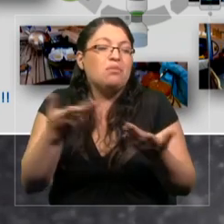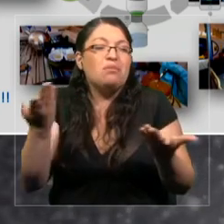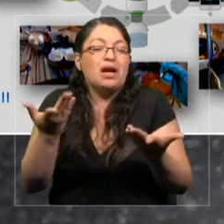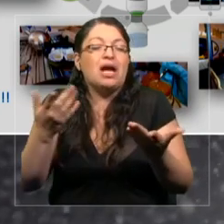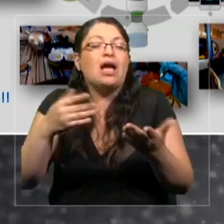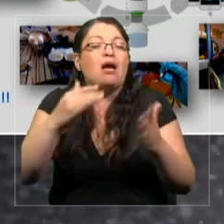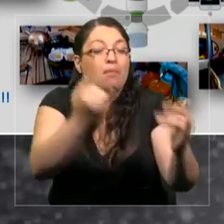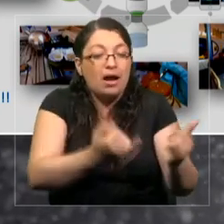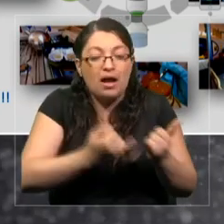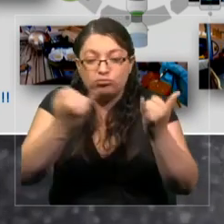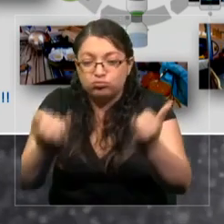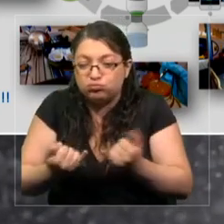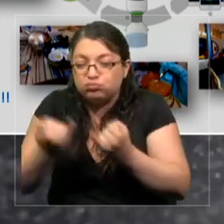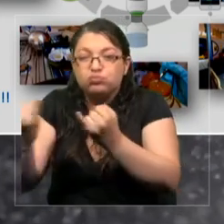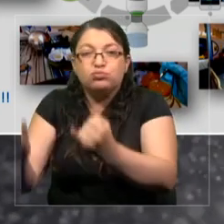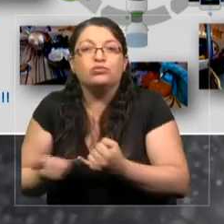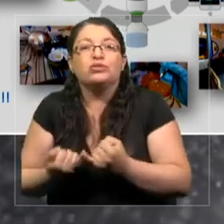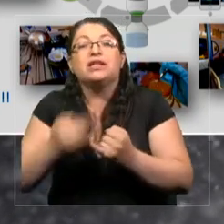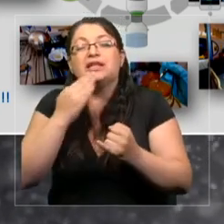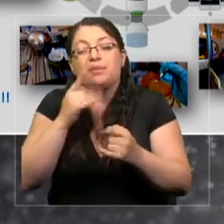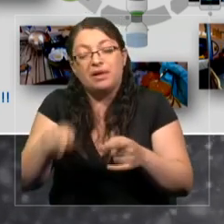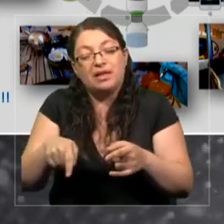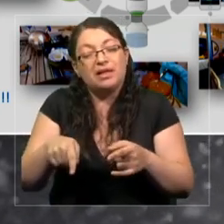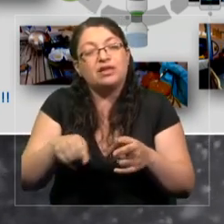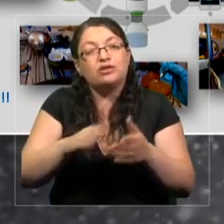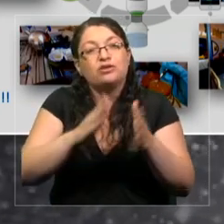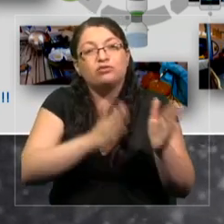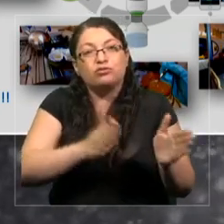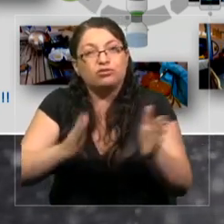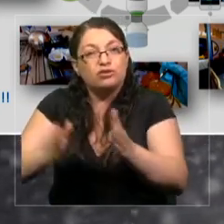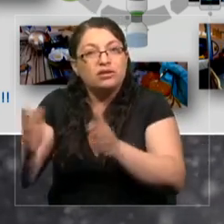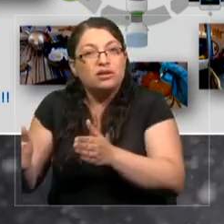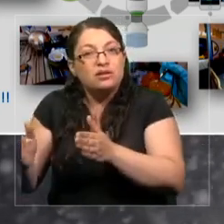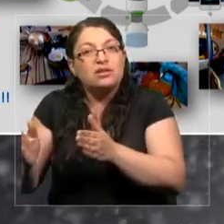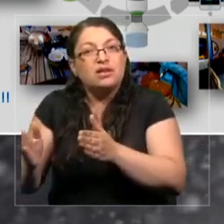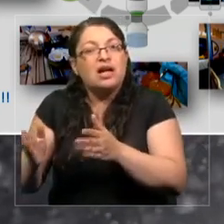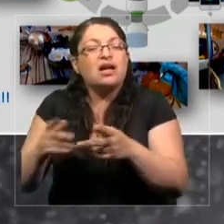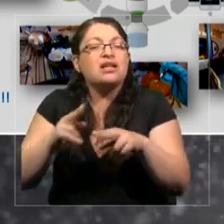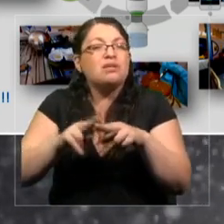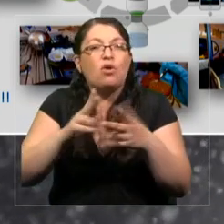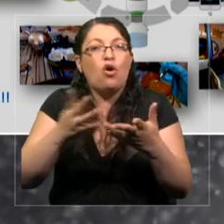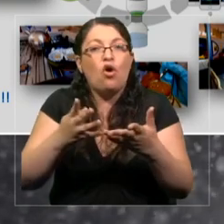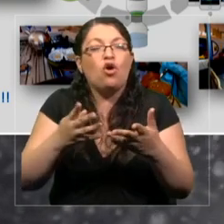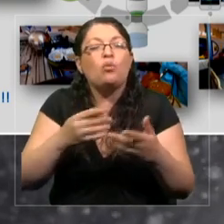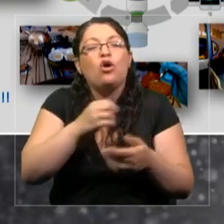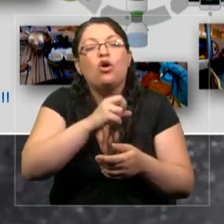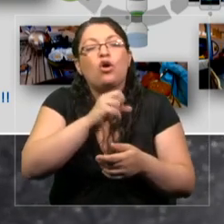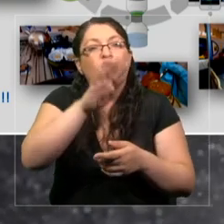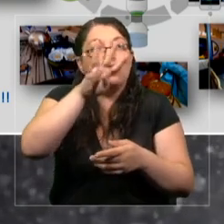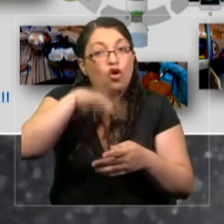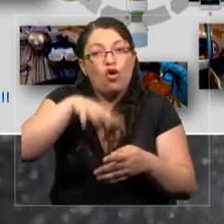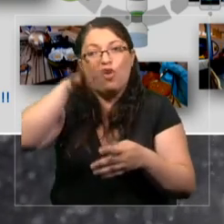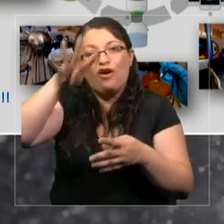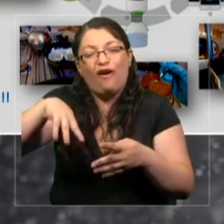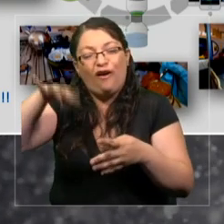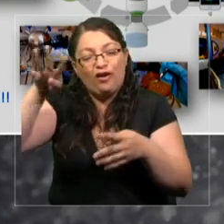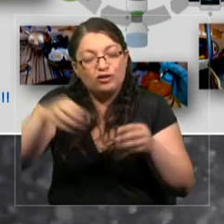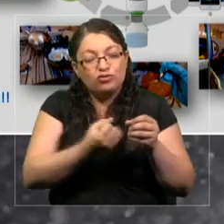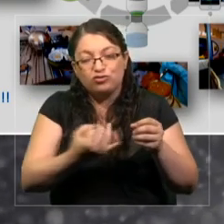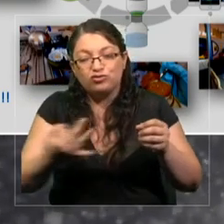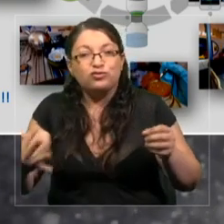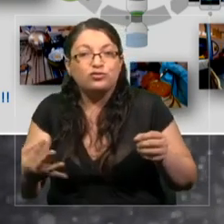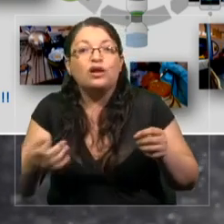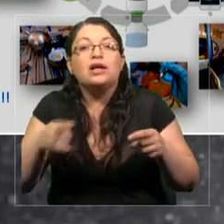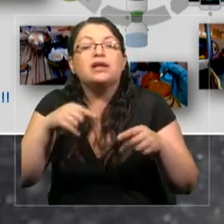Y secuenciamos con códigos de barra todo este material y probamos que esto es tan